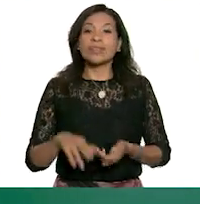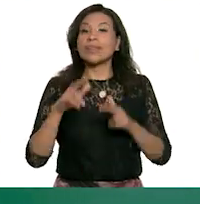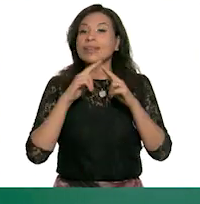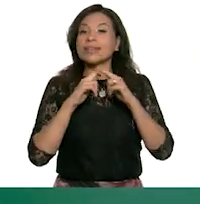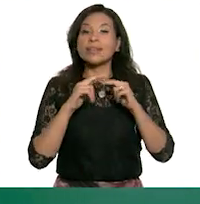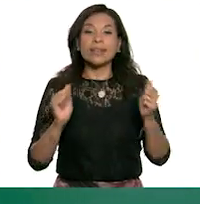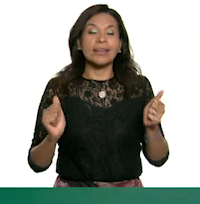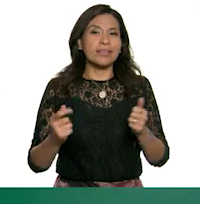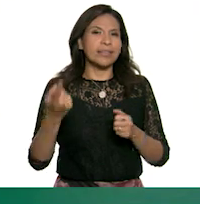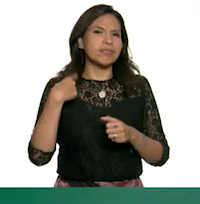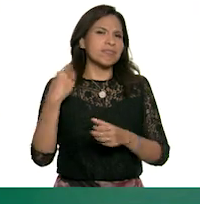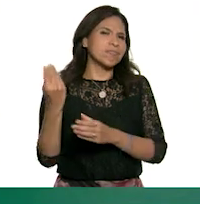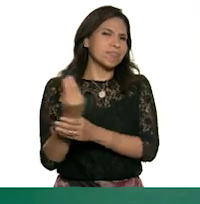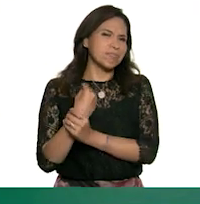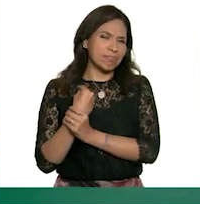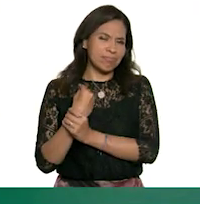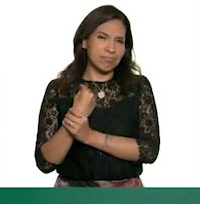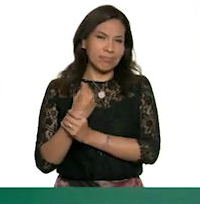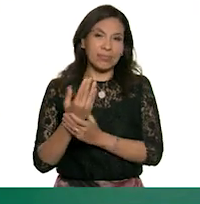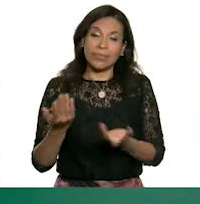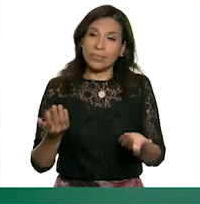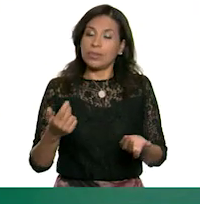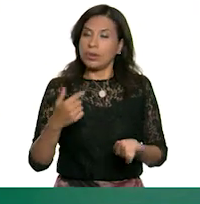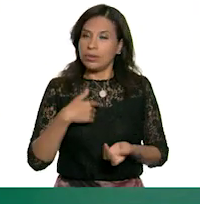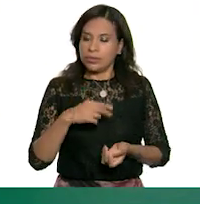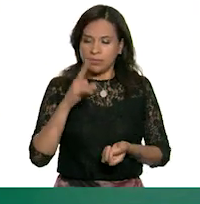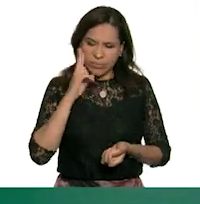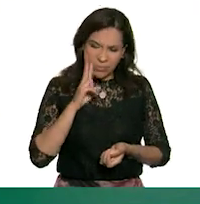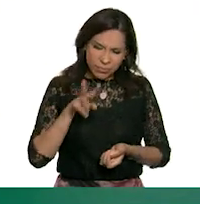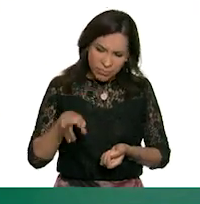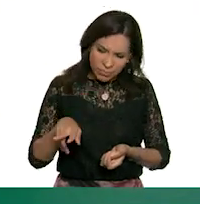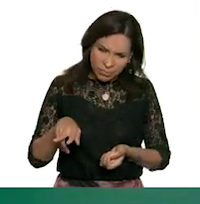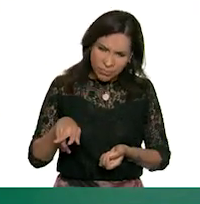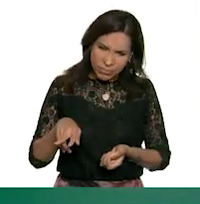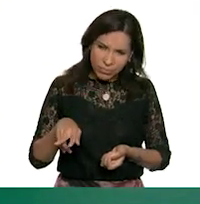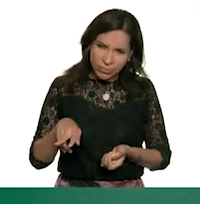siquiera me hizo caso. Entonces, yo lo observé,